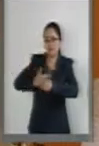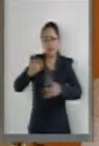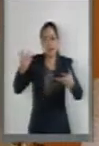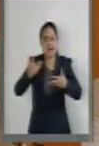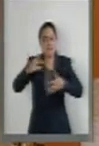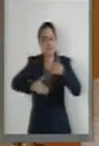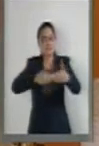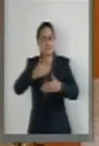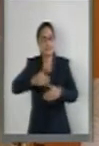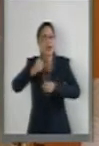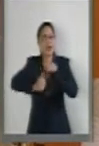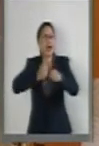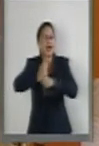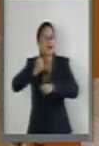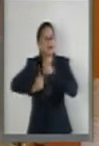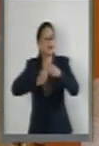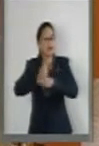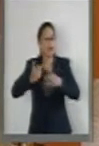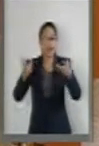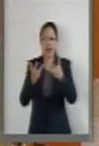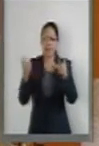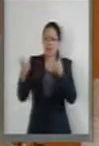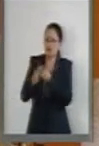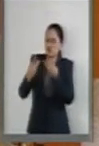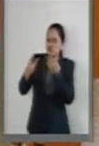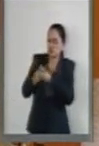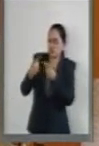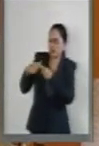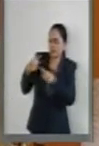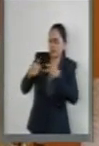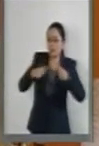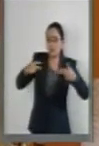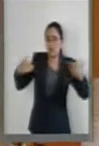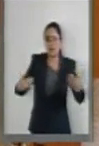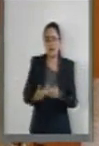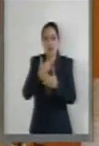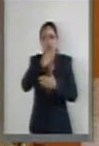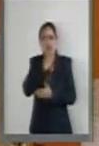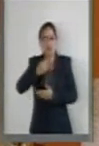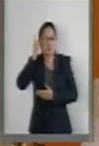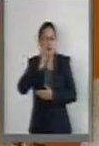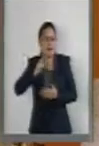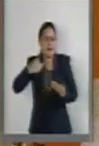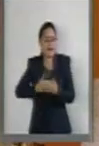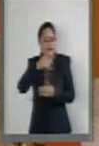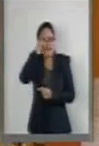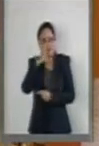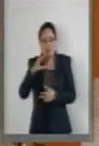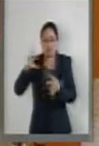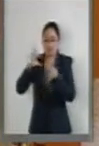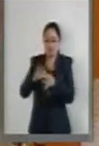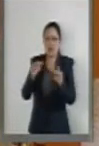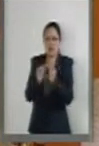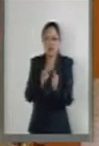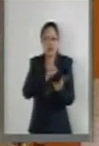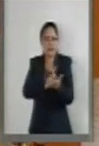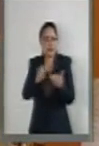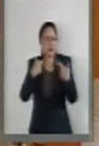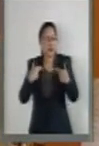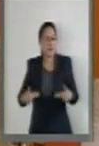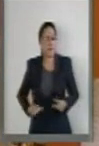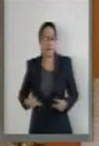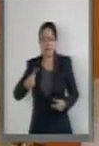Y México tiene una gran tradición en materia de personas con discapacidad. Fue con un gran mexicano, don Gilberto Rengón Gallardo,